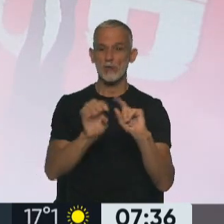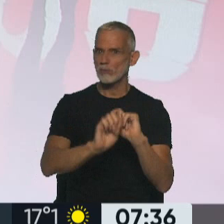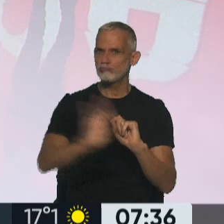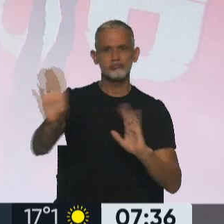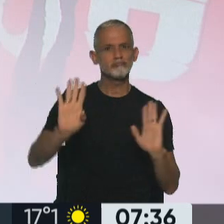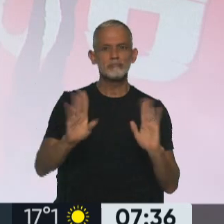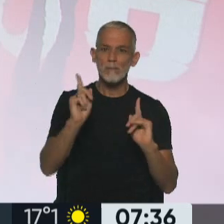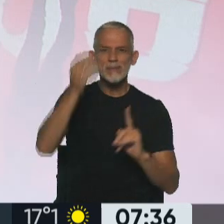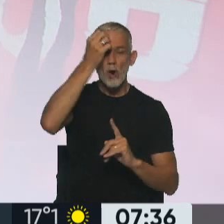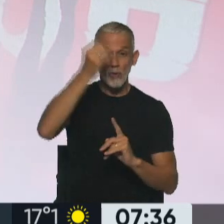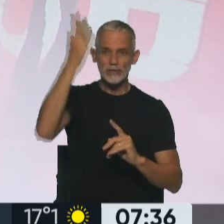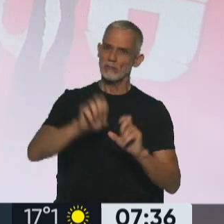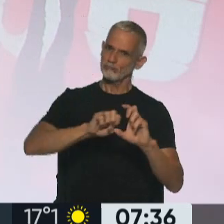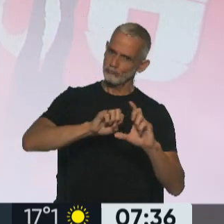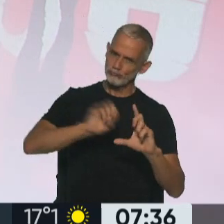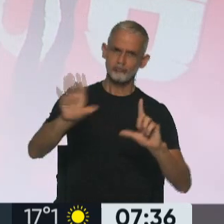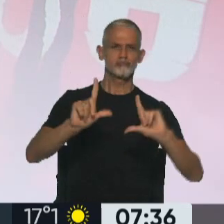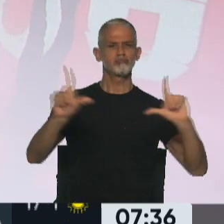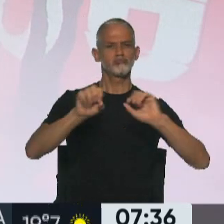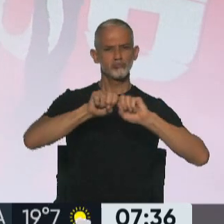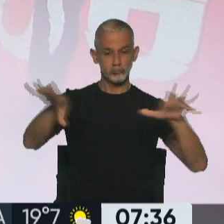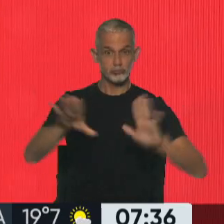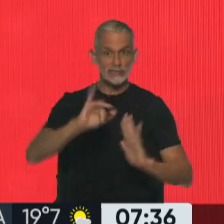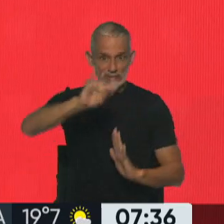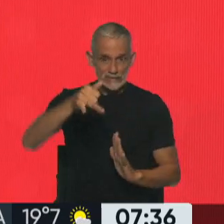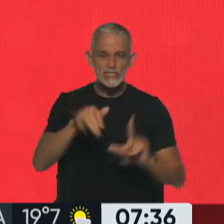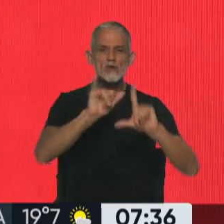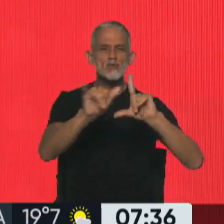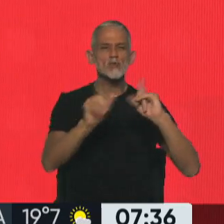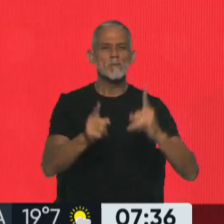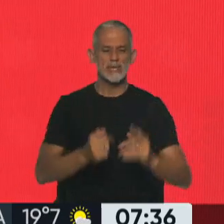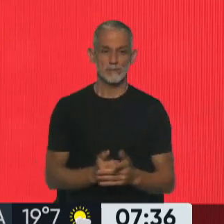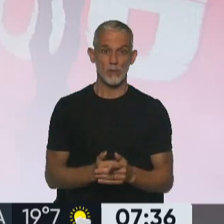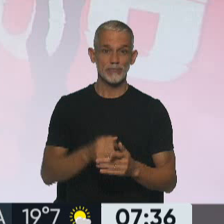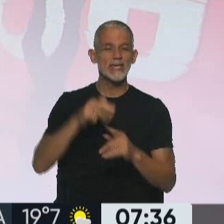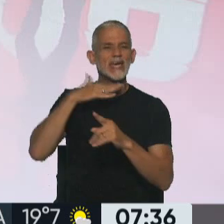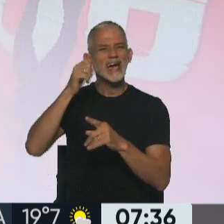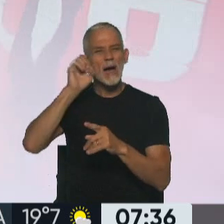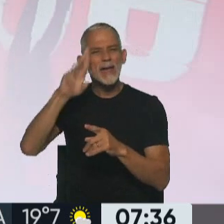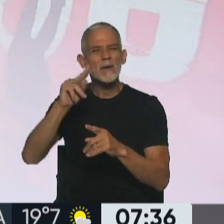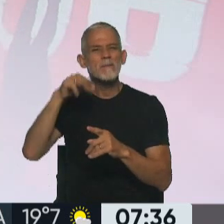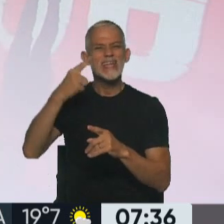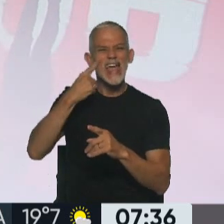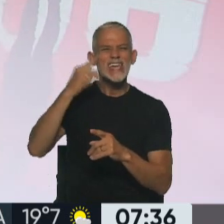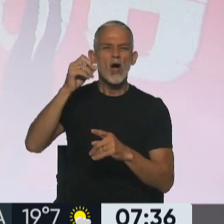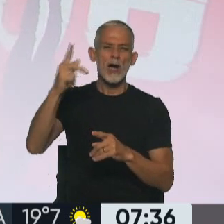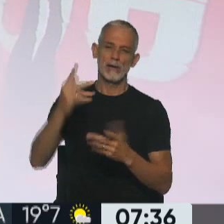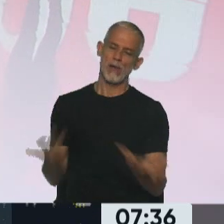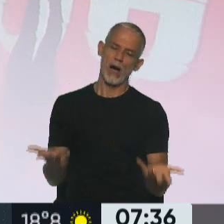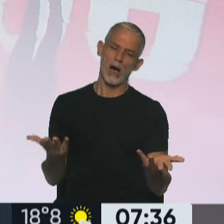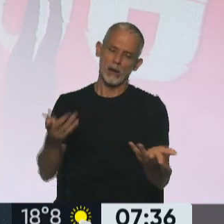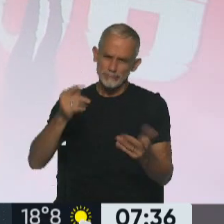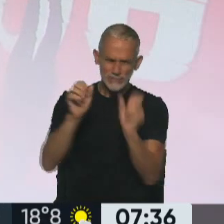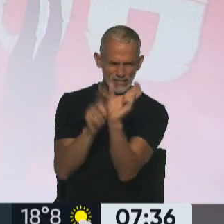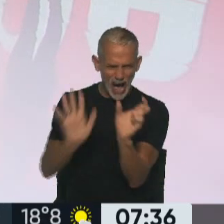La transmisión oficial de lo que sí se estaba transmitiendo. Y Javier Milei, ok, que también es un nombre que decís, dale. Pero